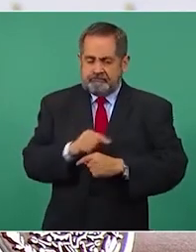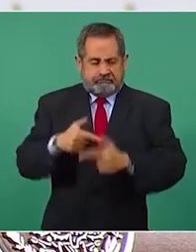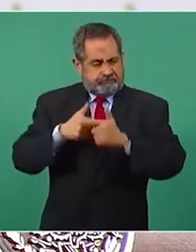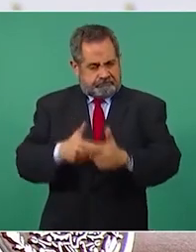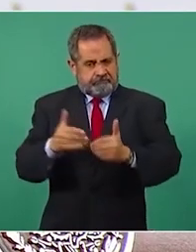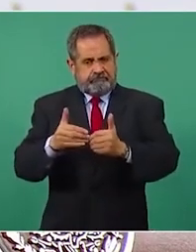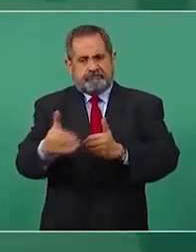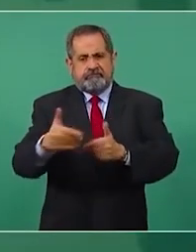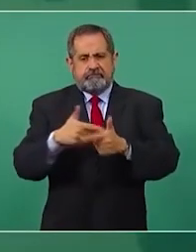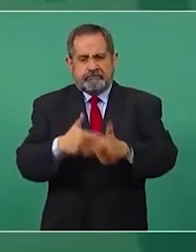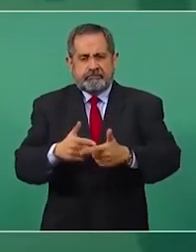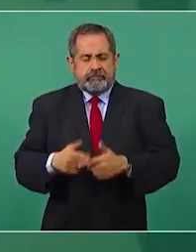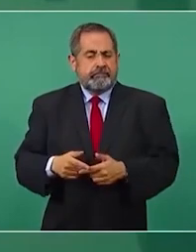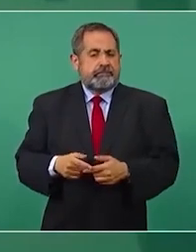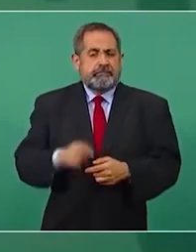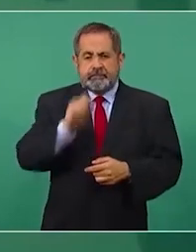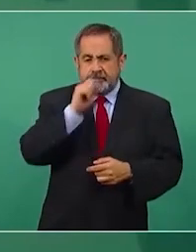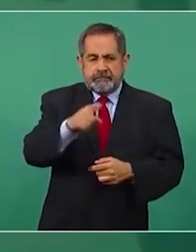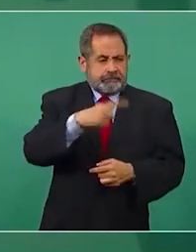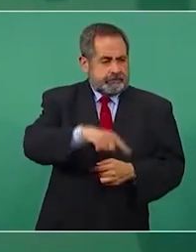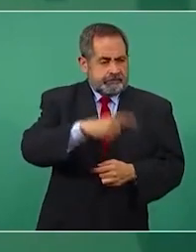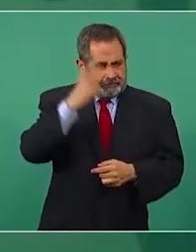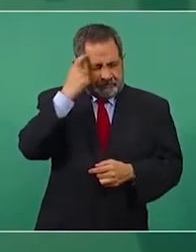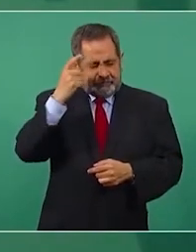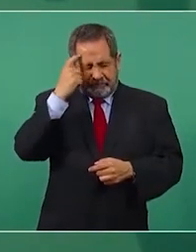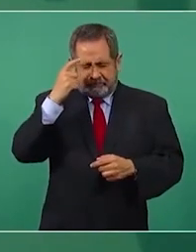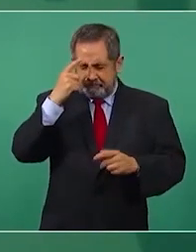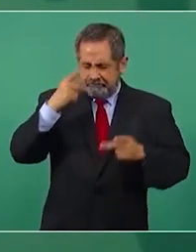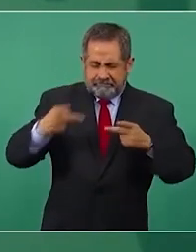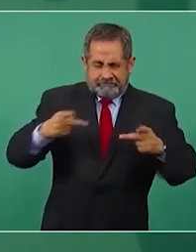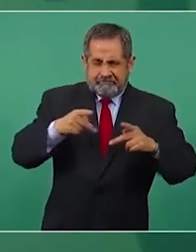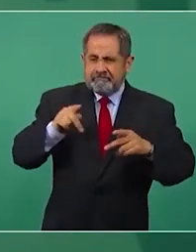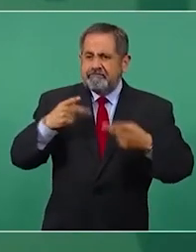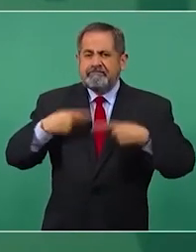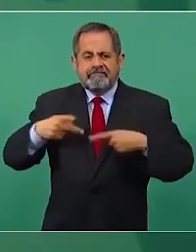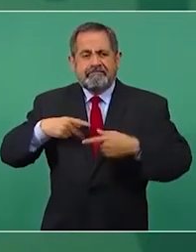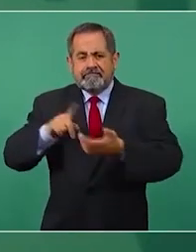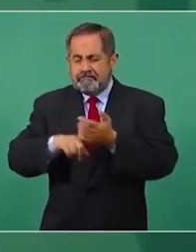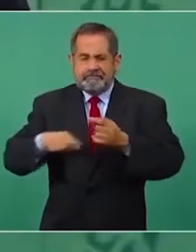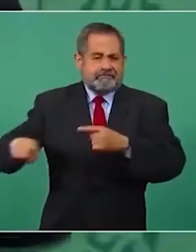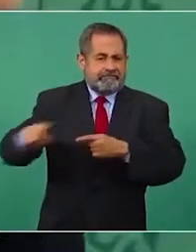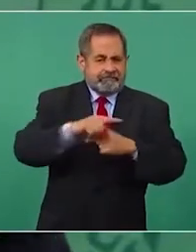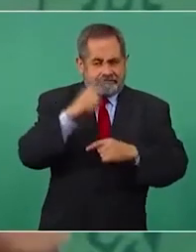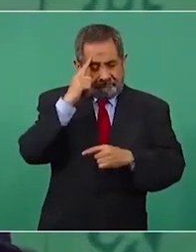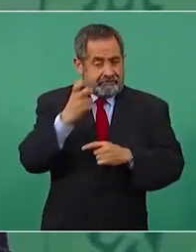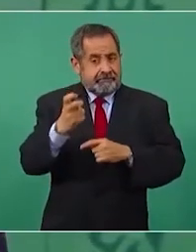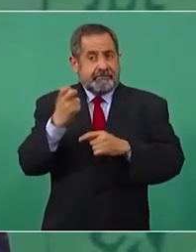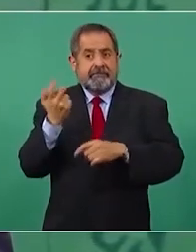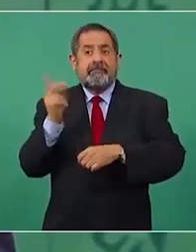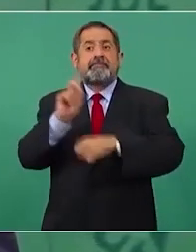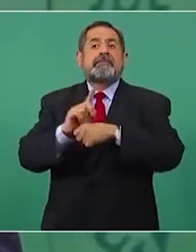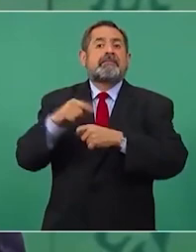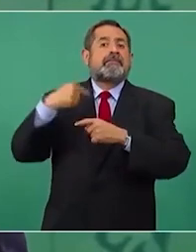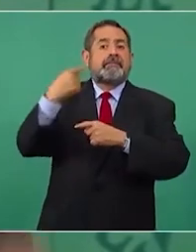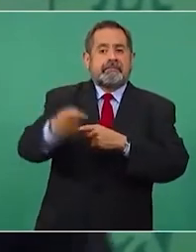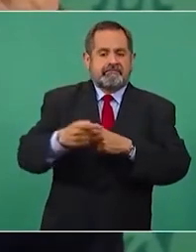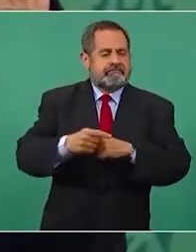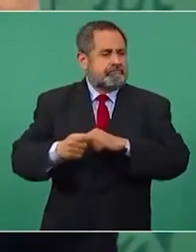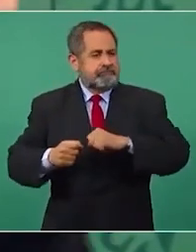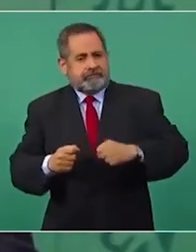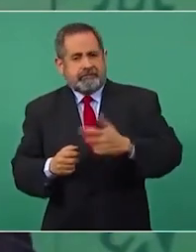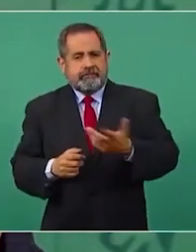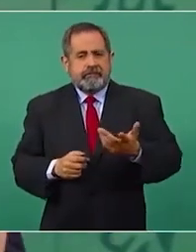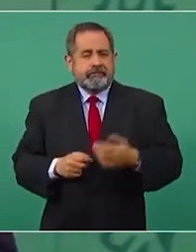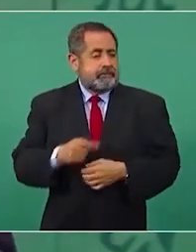Ya también que se vayan preparando psicológicamente para eso, que no